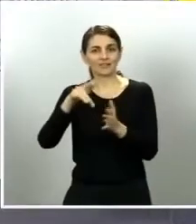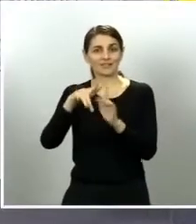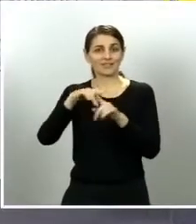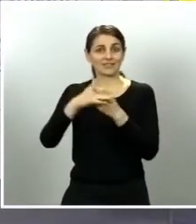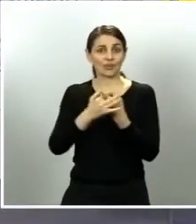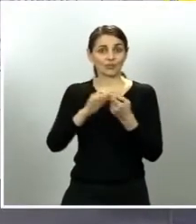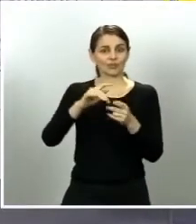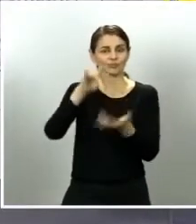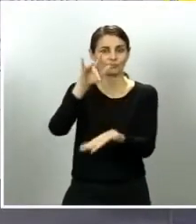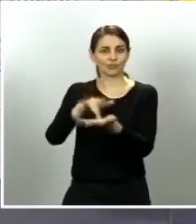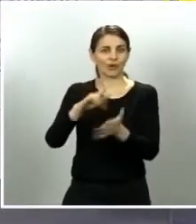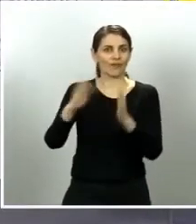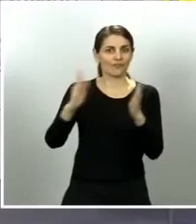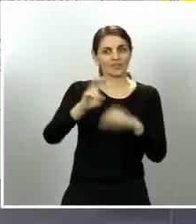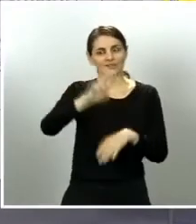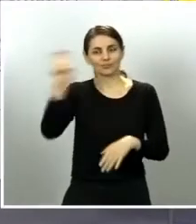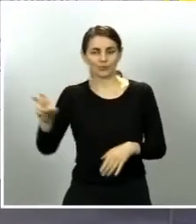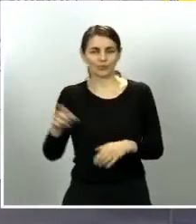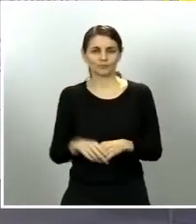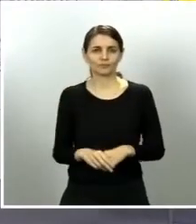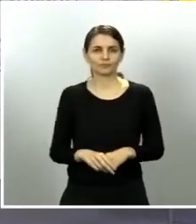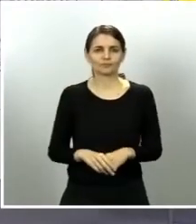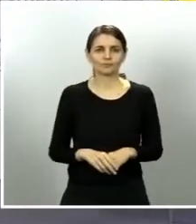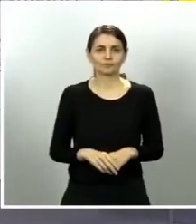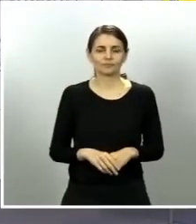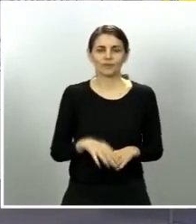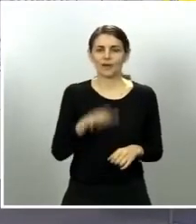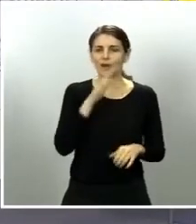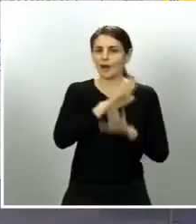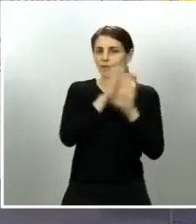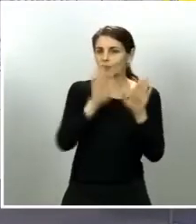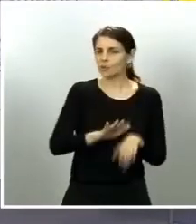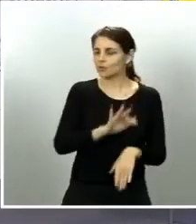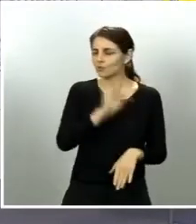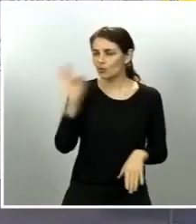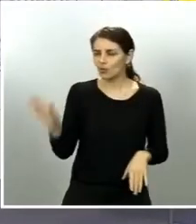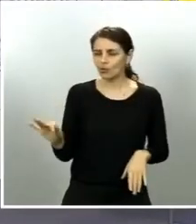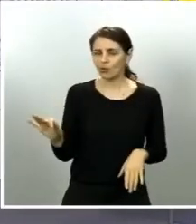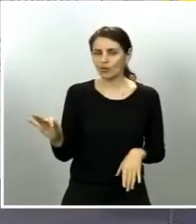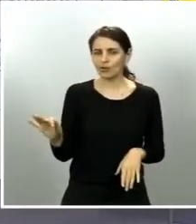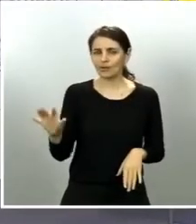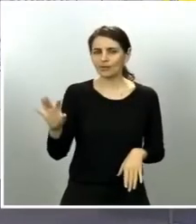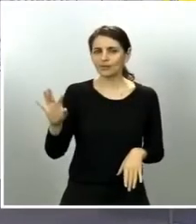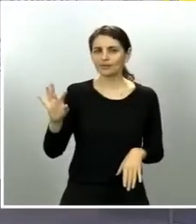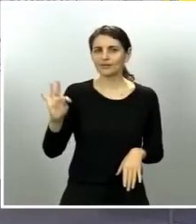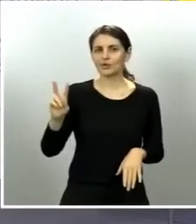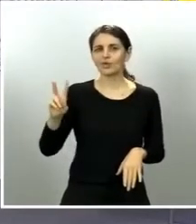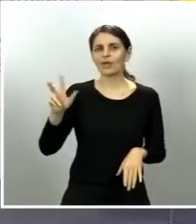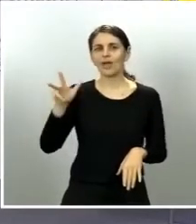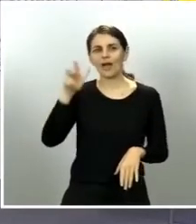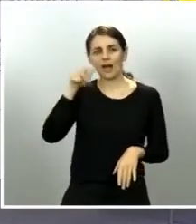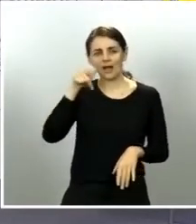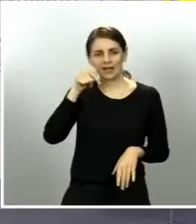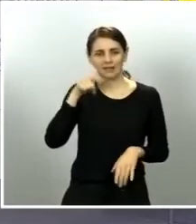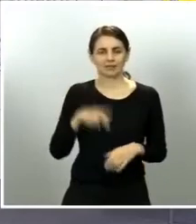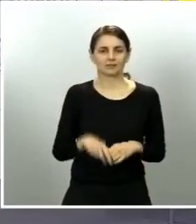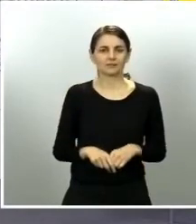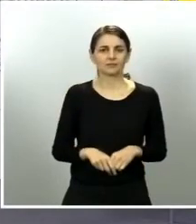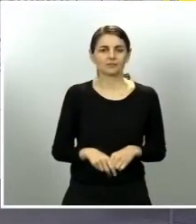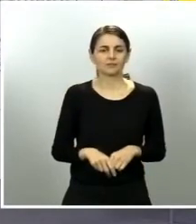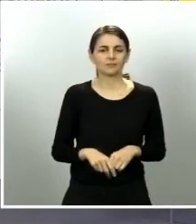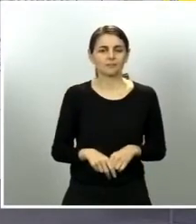finalizamos con las preguntas de TV Alicante información TV Alicante adelante